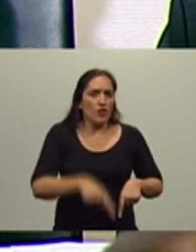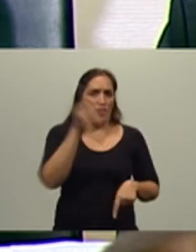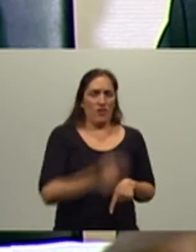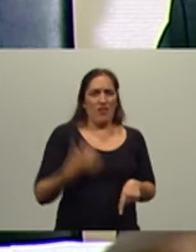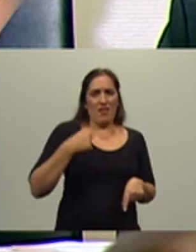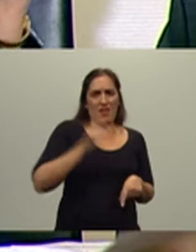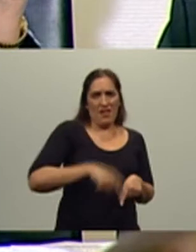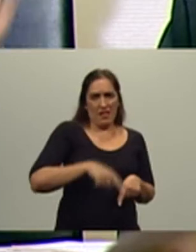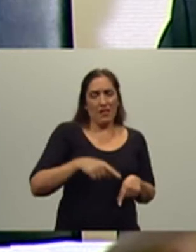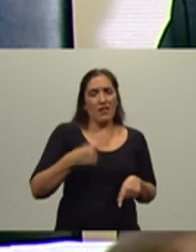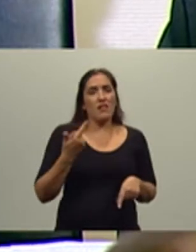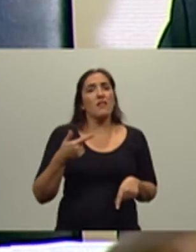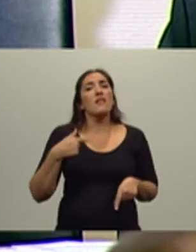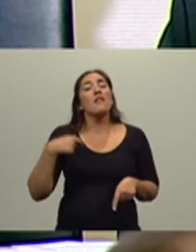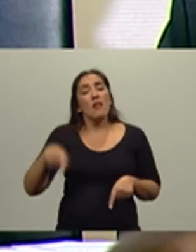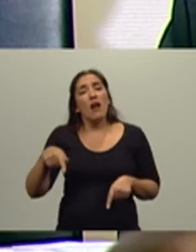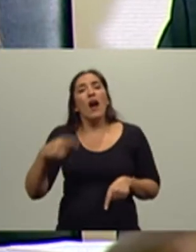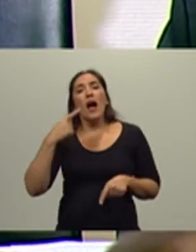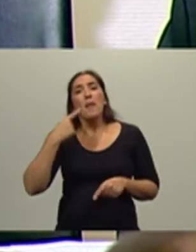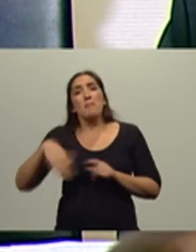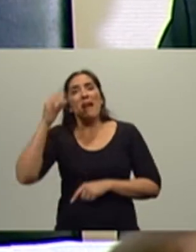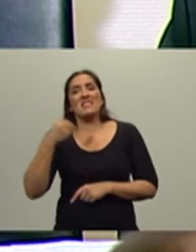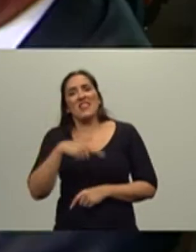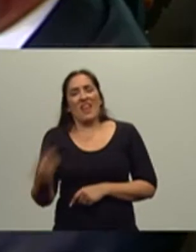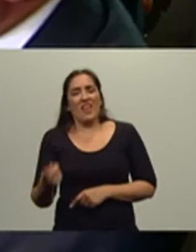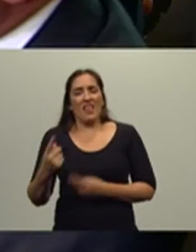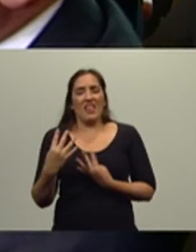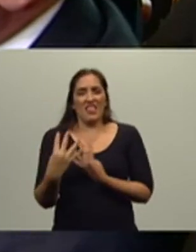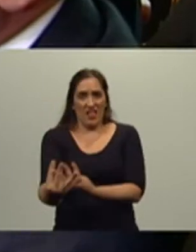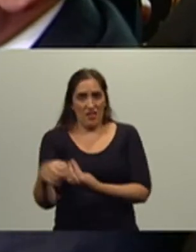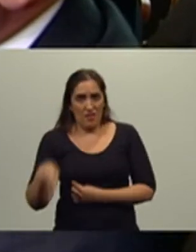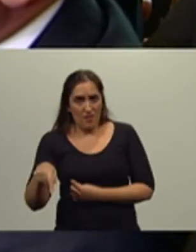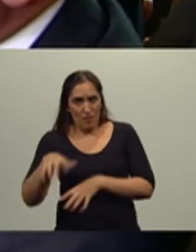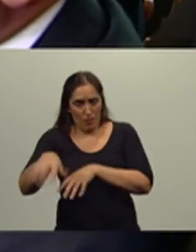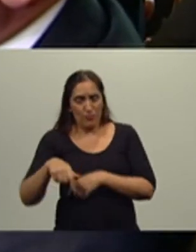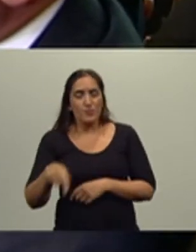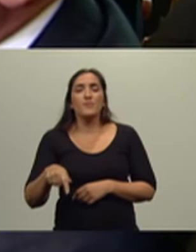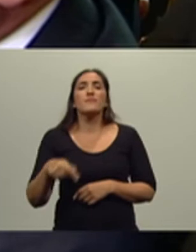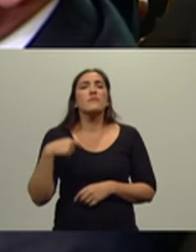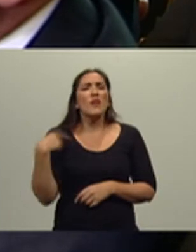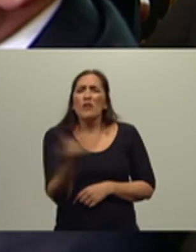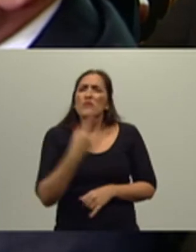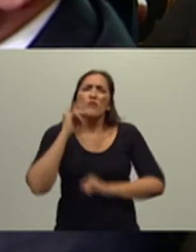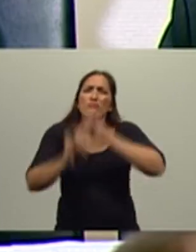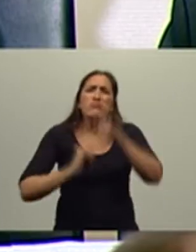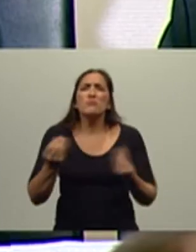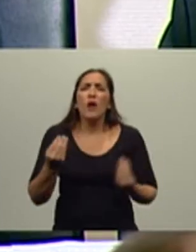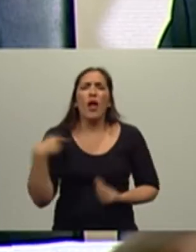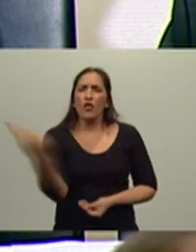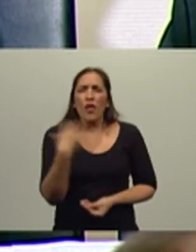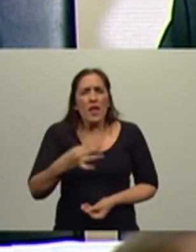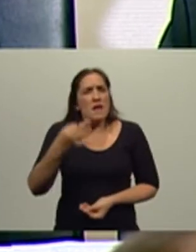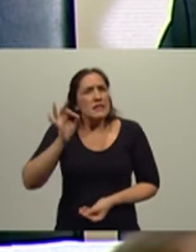que en materia de trigo. Estas cosas es importante conocerlas, saberlas,